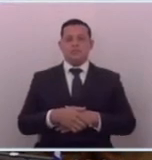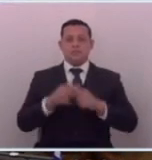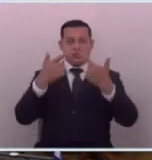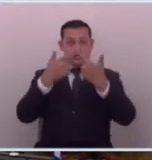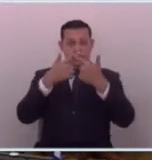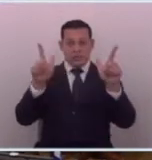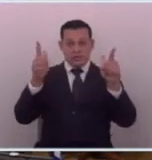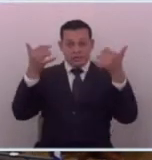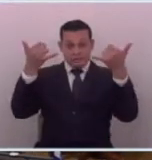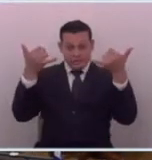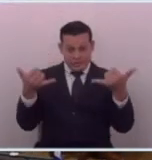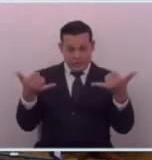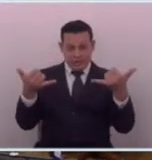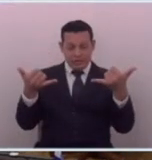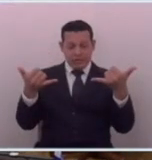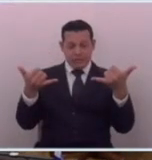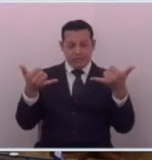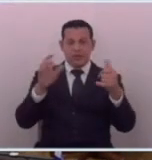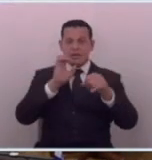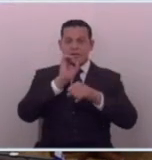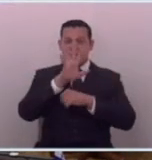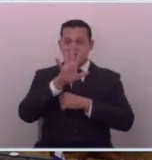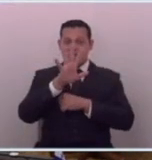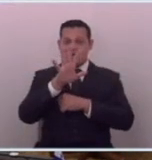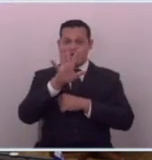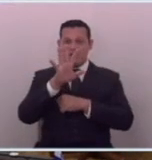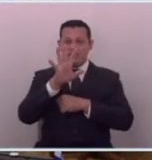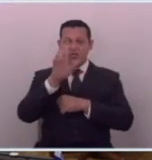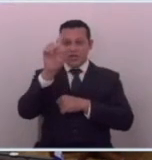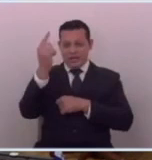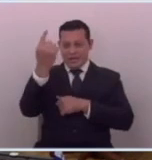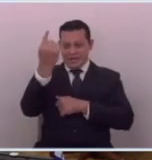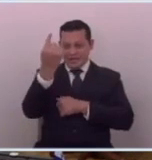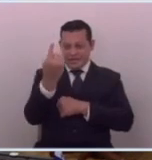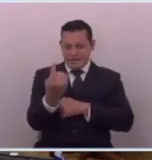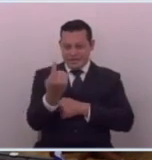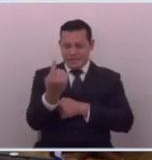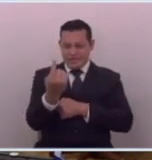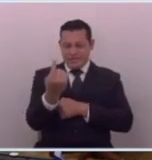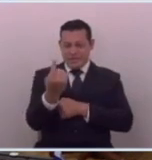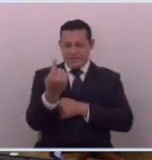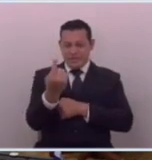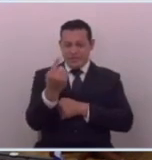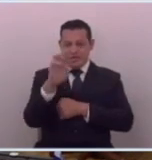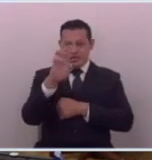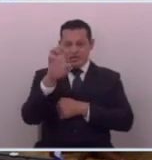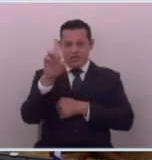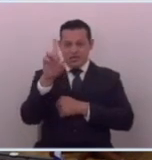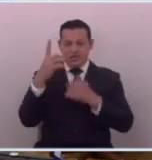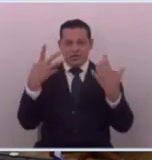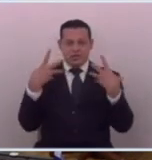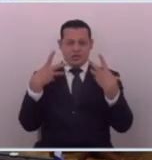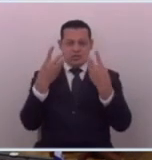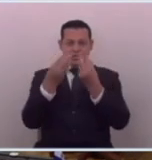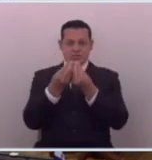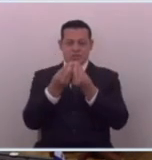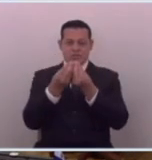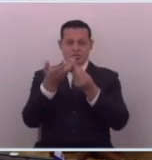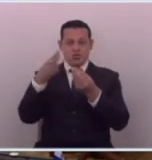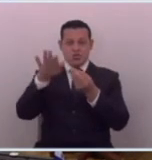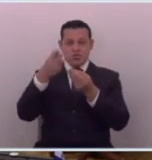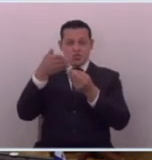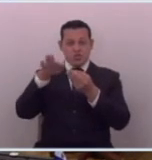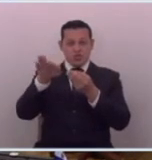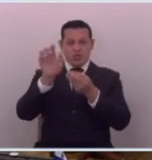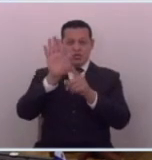libérenlos ya decía una persona en sus redes haciendo uso